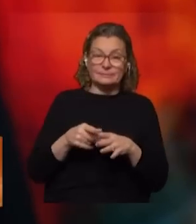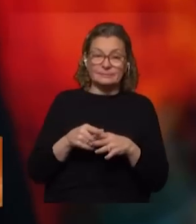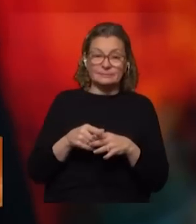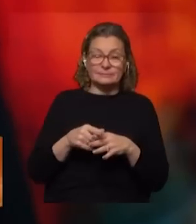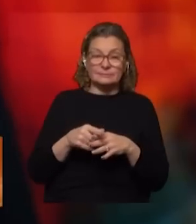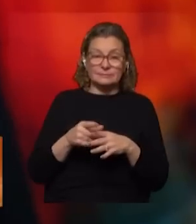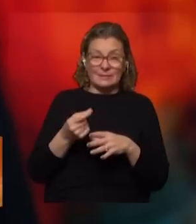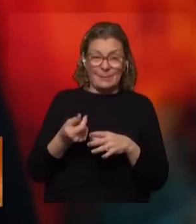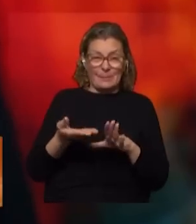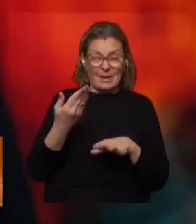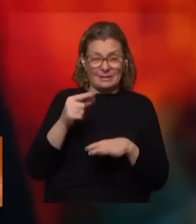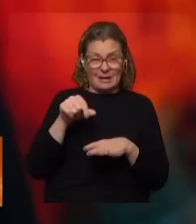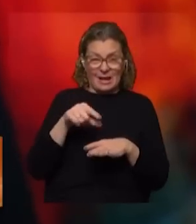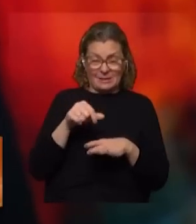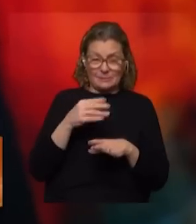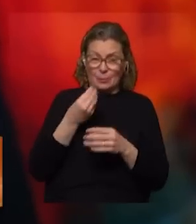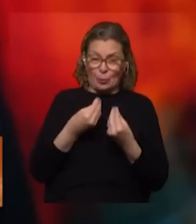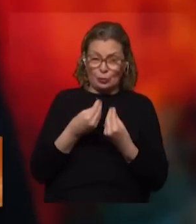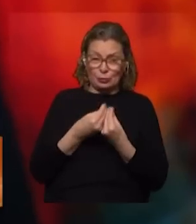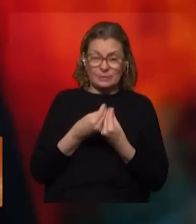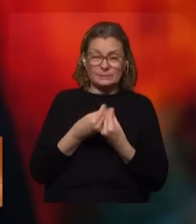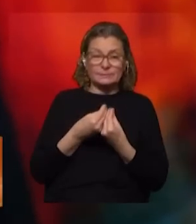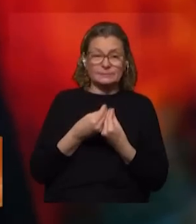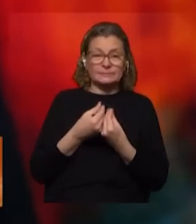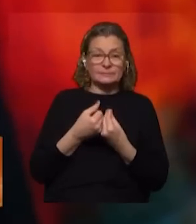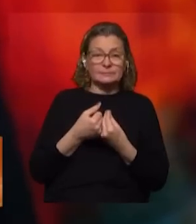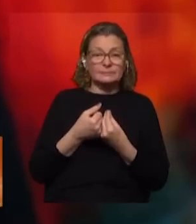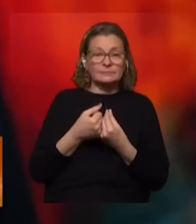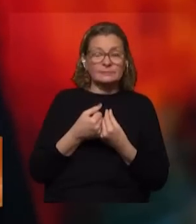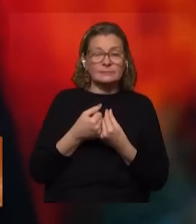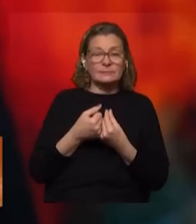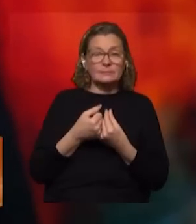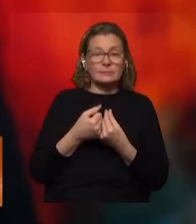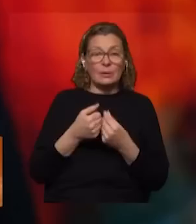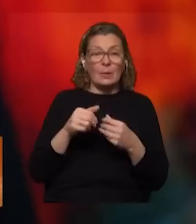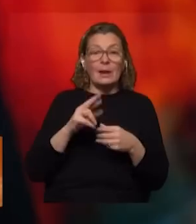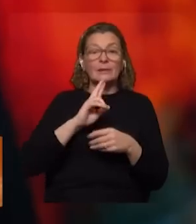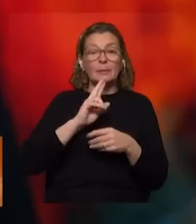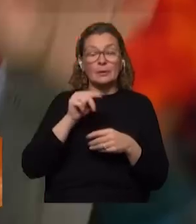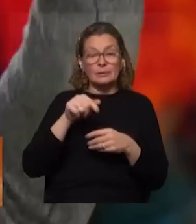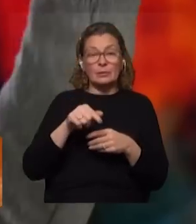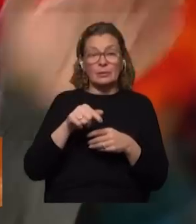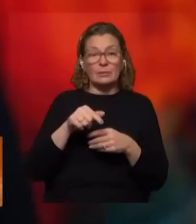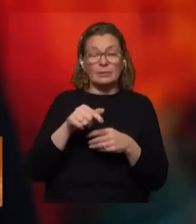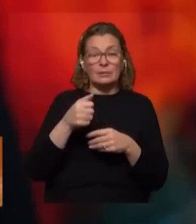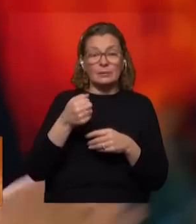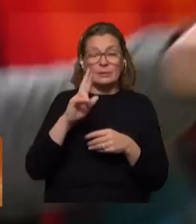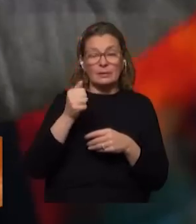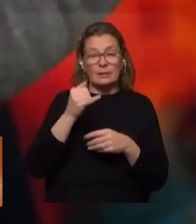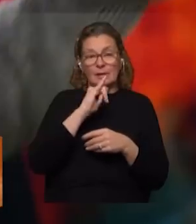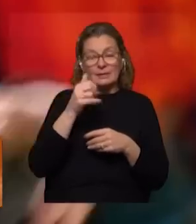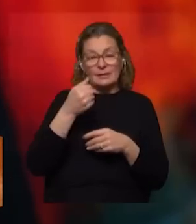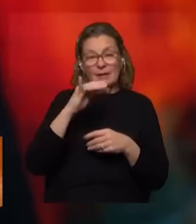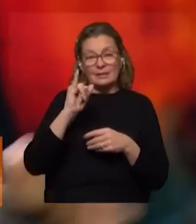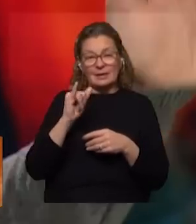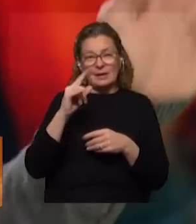tiene alto contenido de sal muy por arriba de los parámetros permitidos para el consumo nos van a responder a esto no pero harás a ti no están aguas corrientes